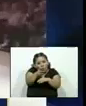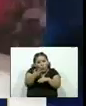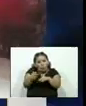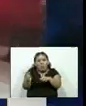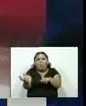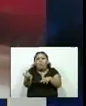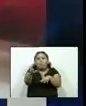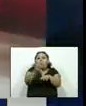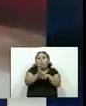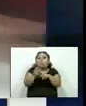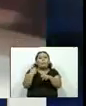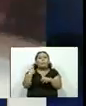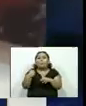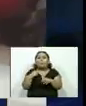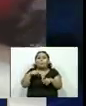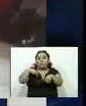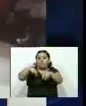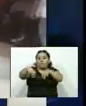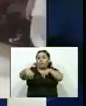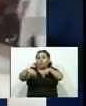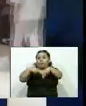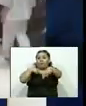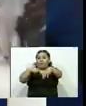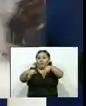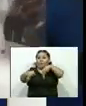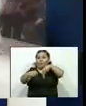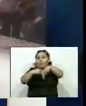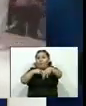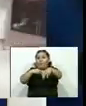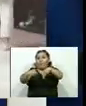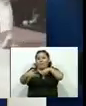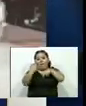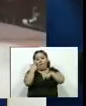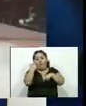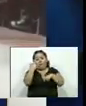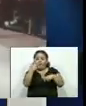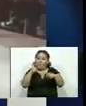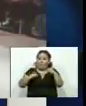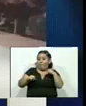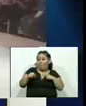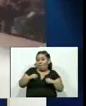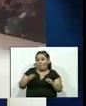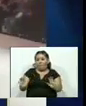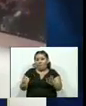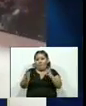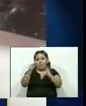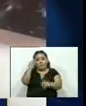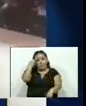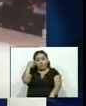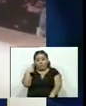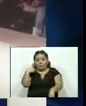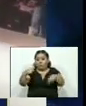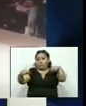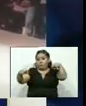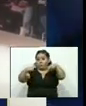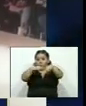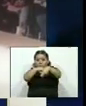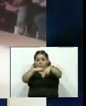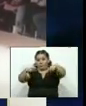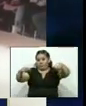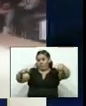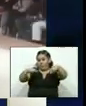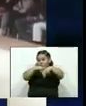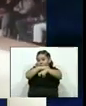en pleno desfile el animal como podemos ver ha robado todo el protagonismo a las propias maniquíes que surgieron modelando